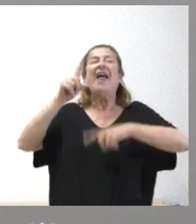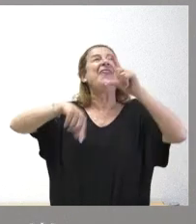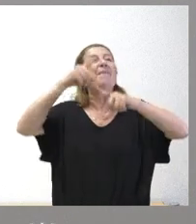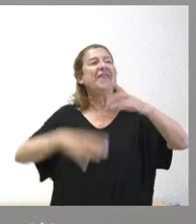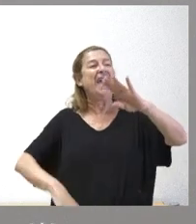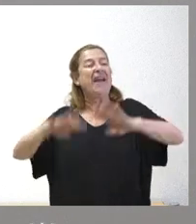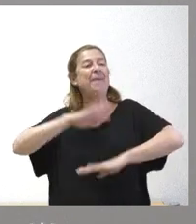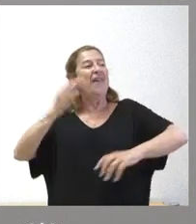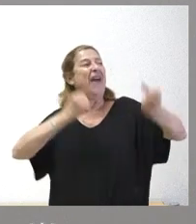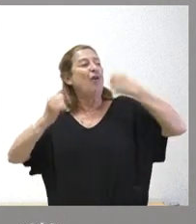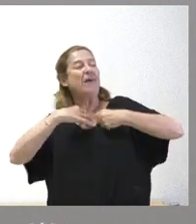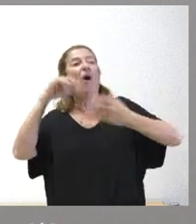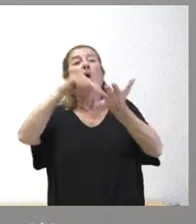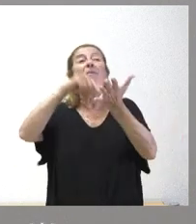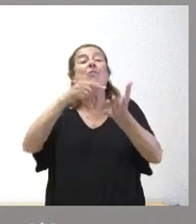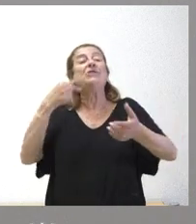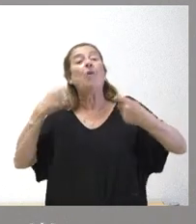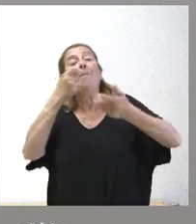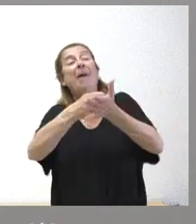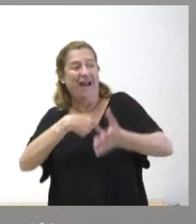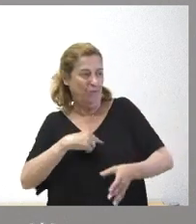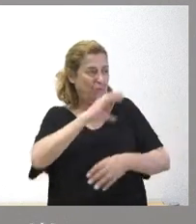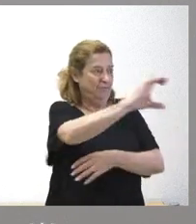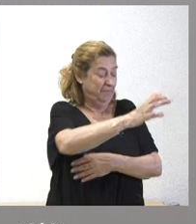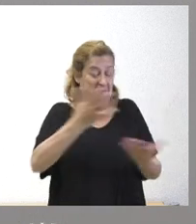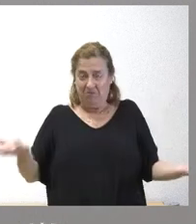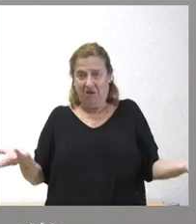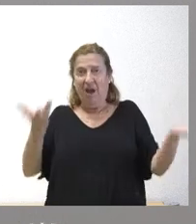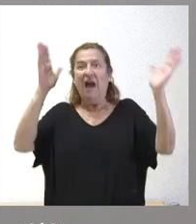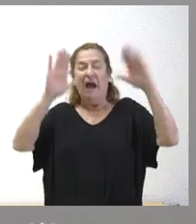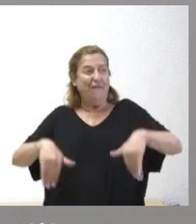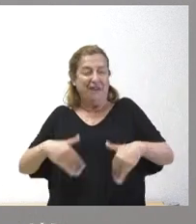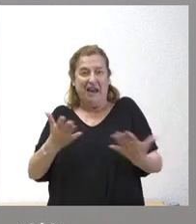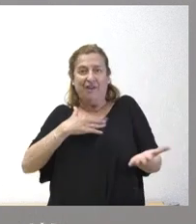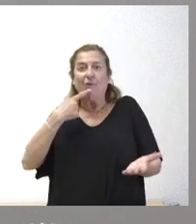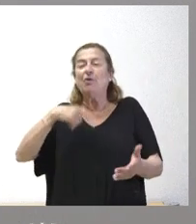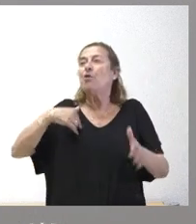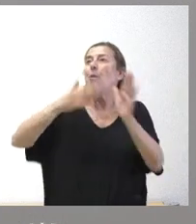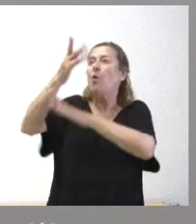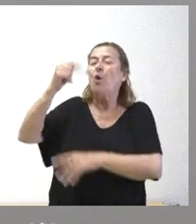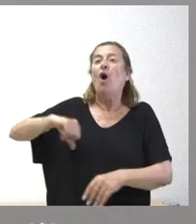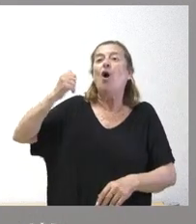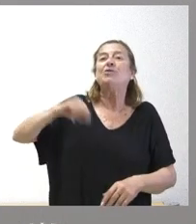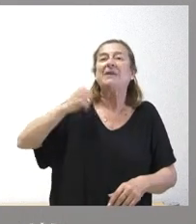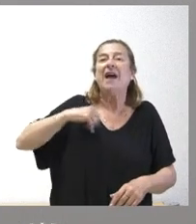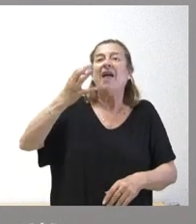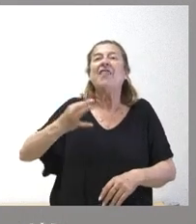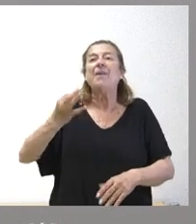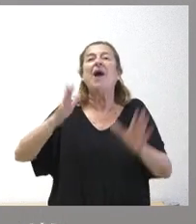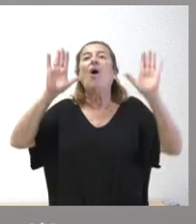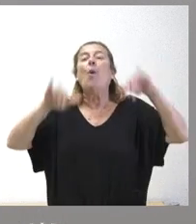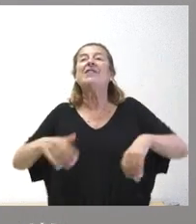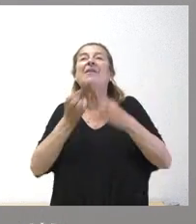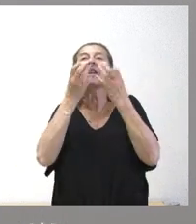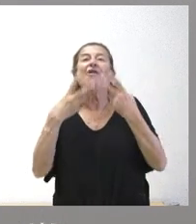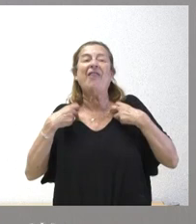económica o de los pagos de impuestos porque esto nos llevaría al final que cuando uno va a un hospital para que la atiendan tenga que llevar su última declaración